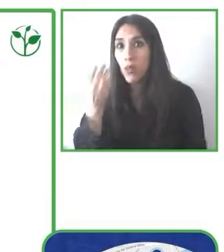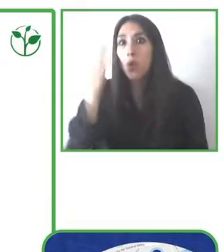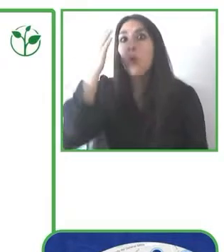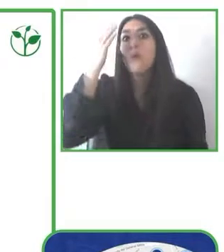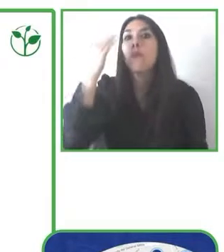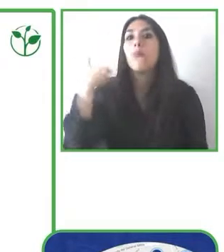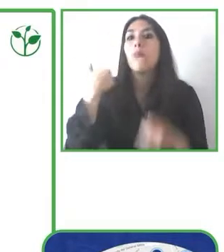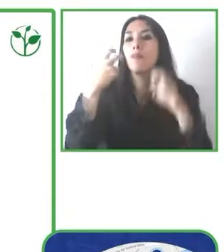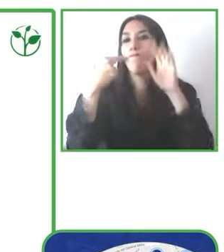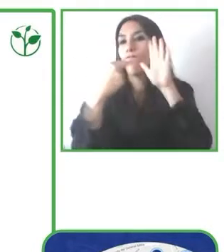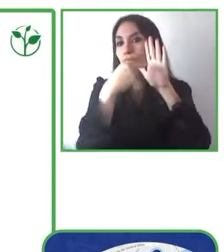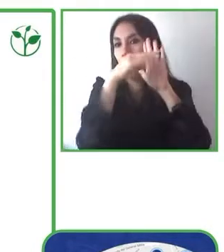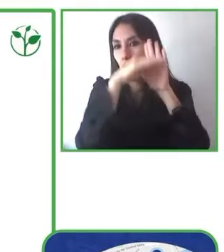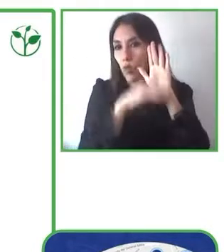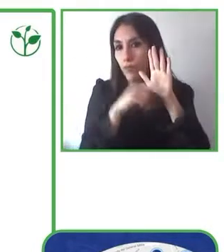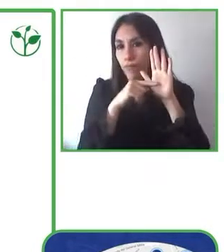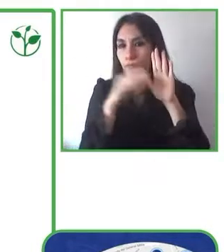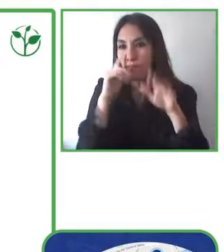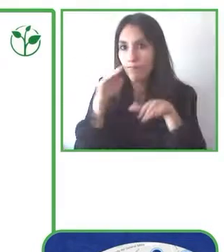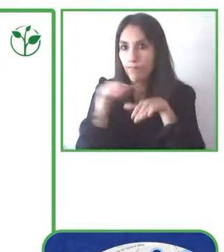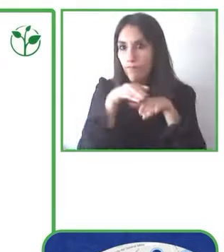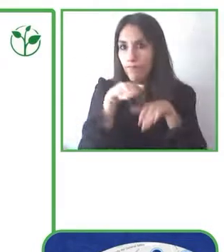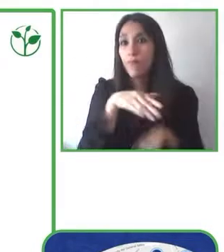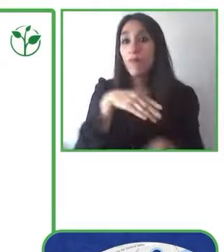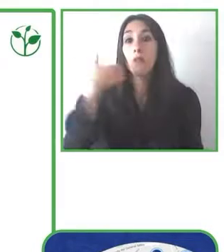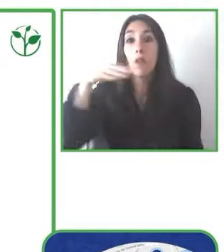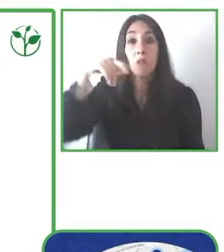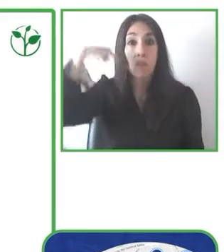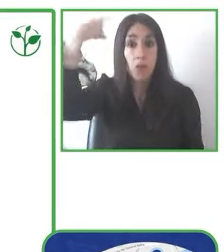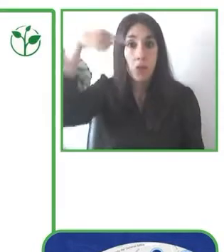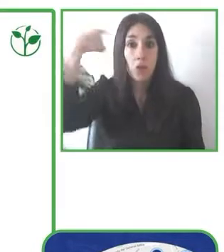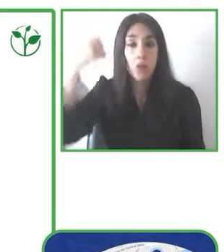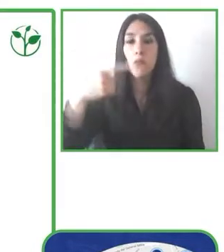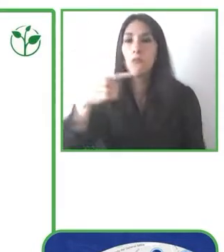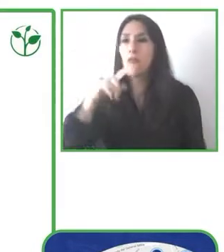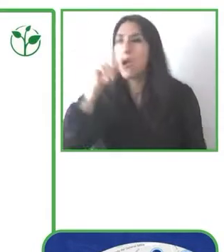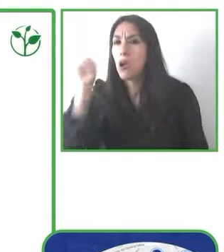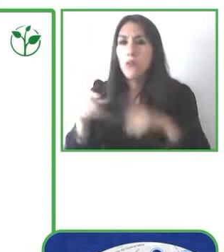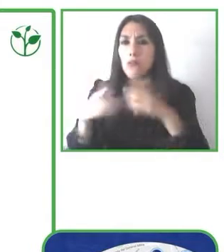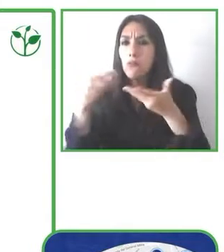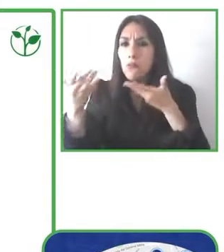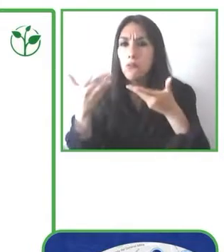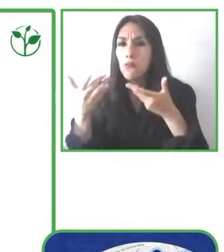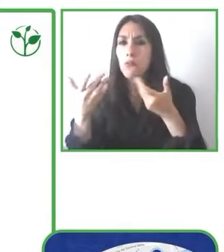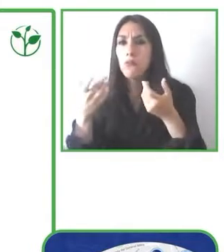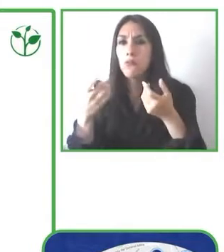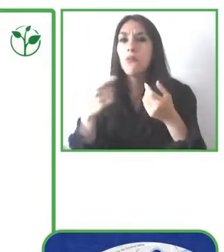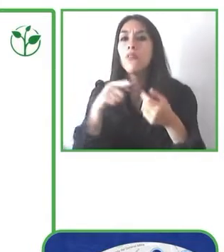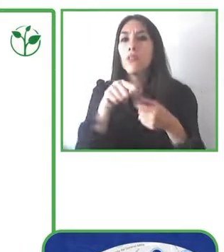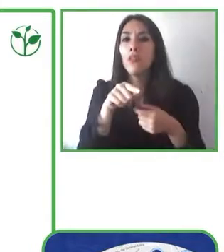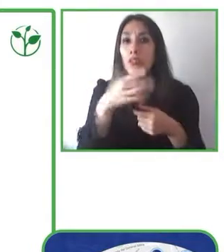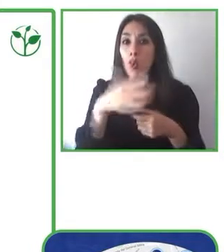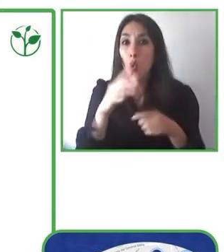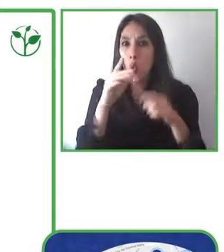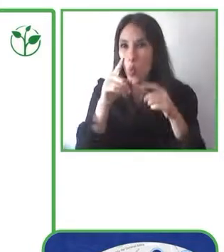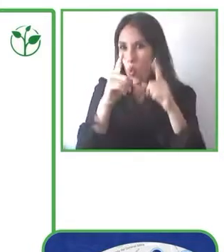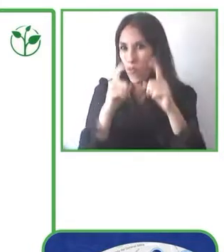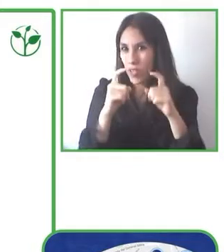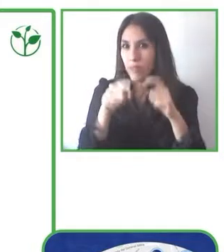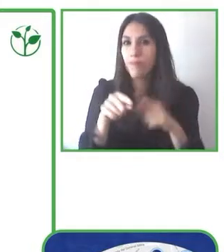y luego vendemos la parte de Path for Disadmin en una modalidad de suscripción anual para que podamos repito, poder mejorar